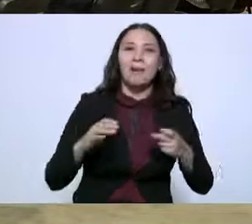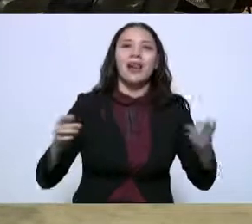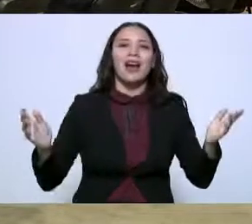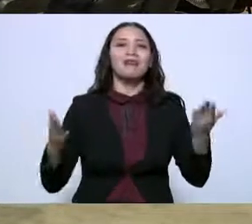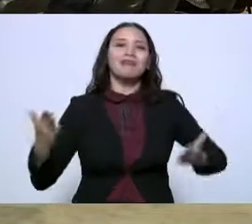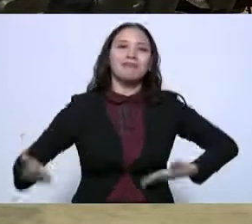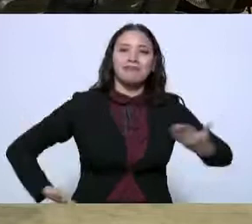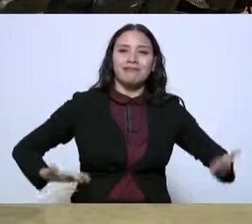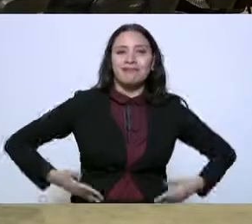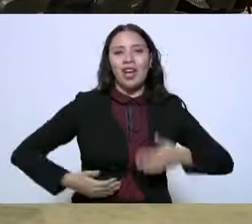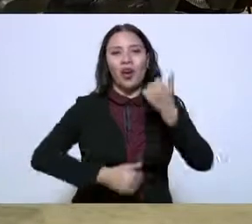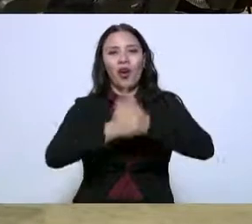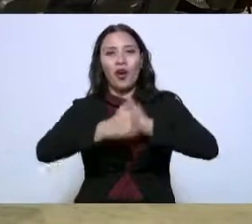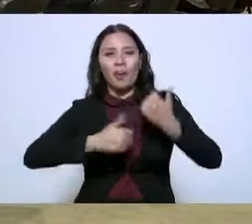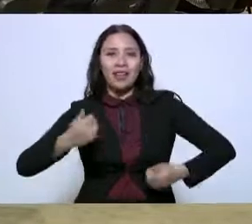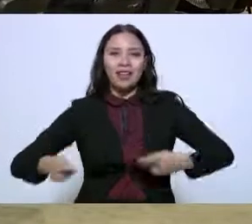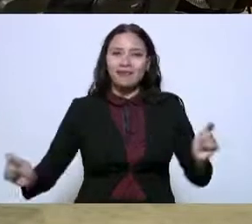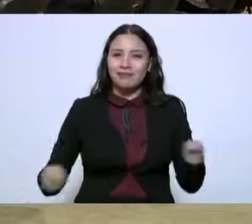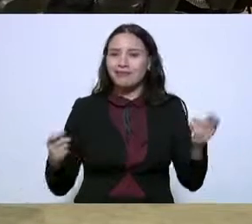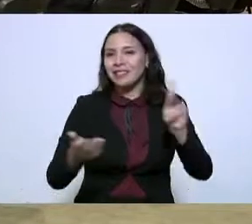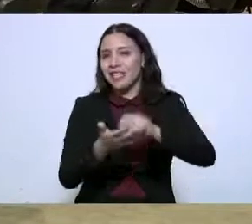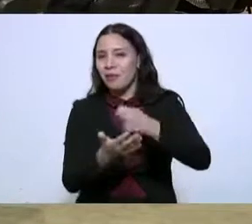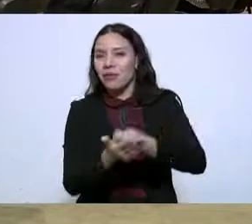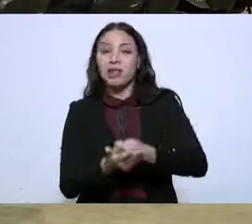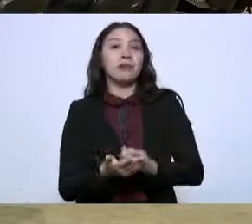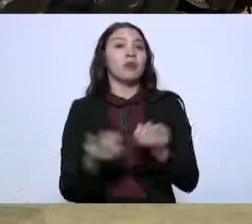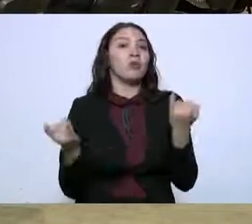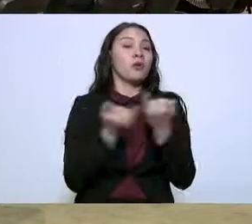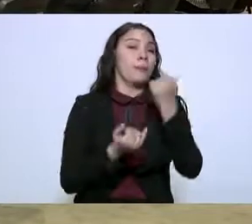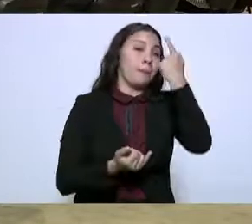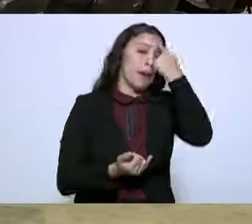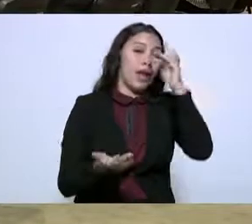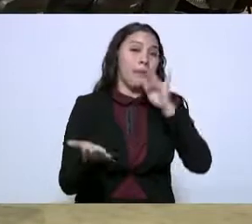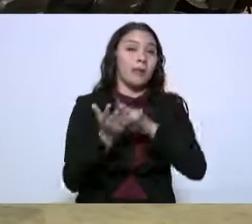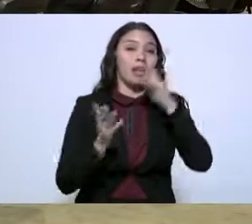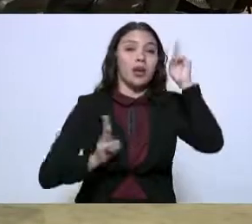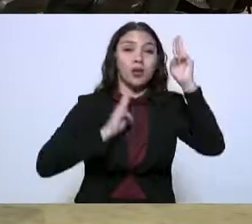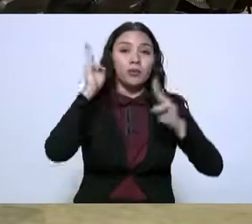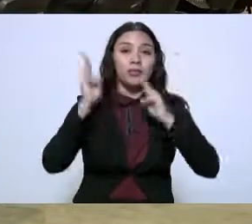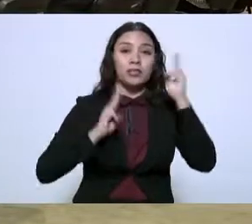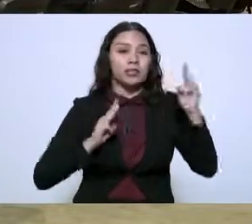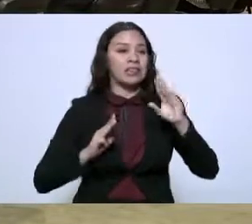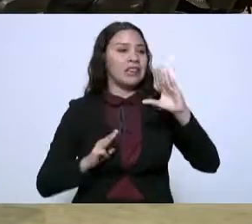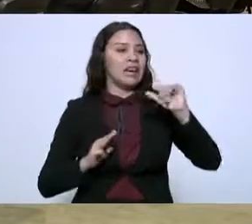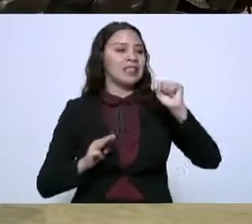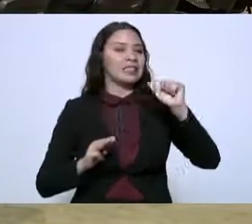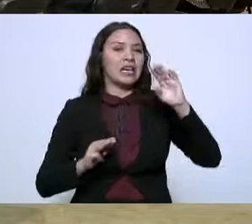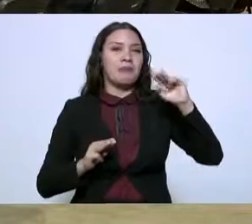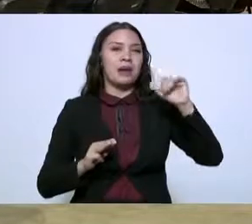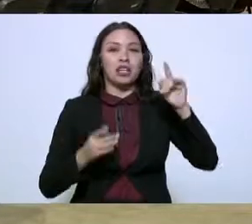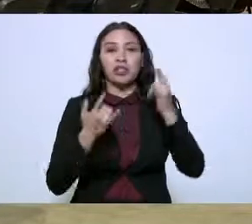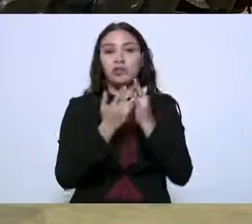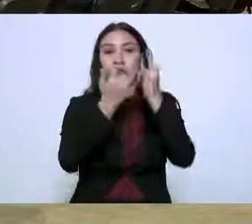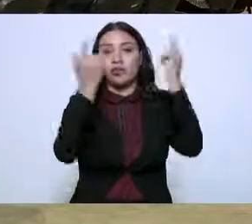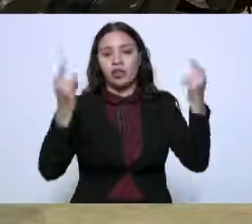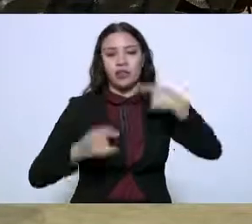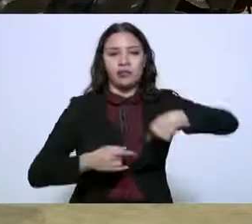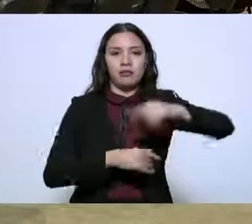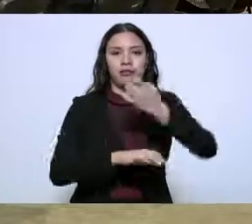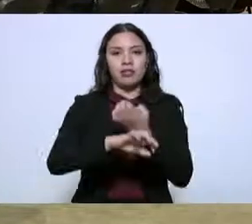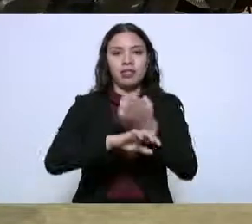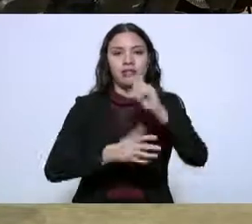tamaulipeca y el apoyo al museo casamata de historia regional